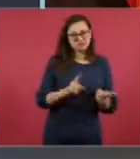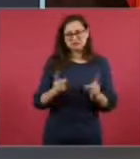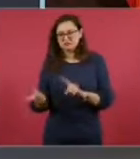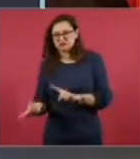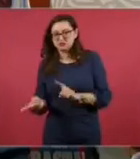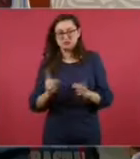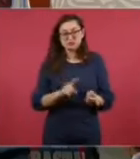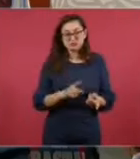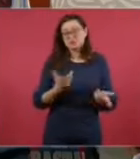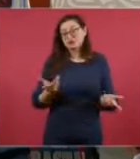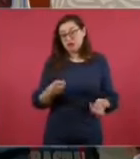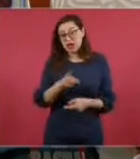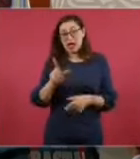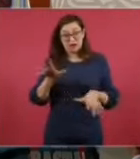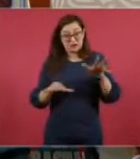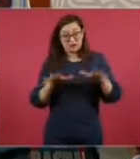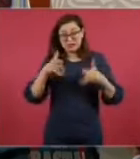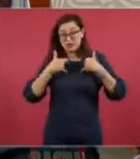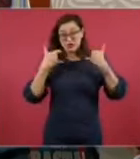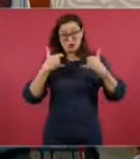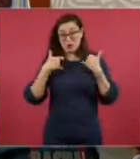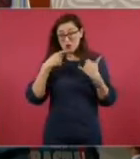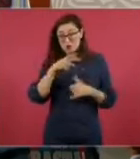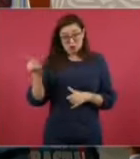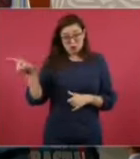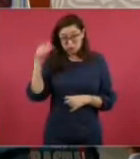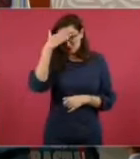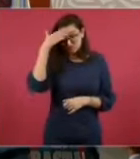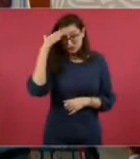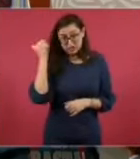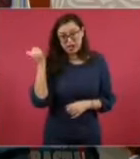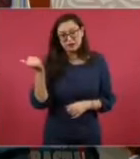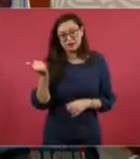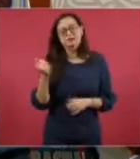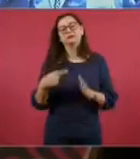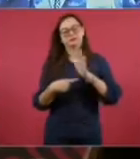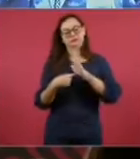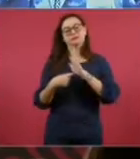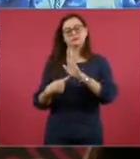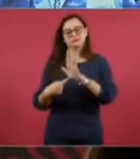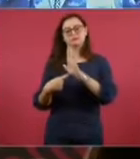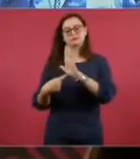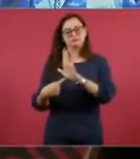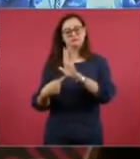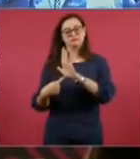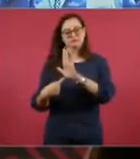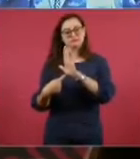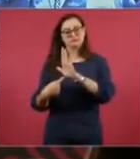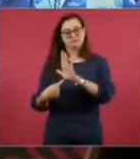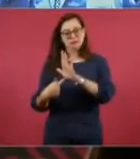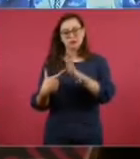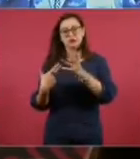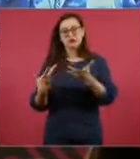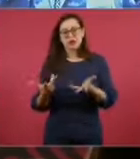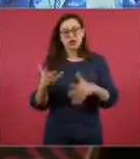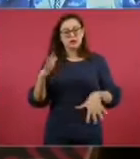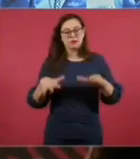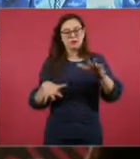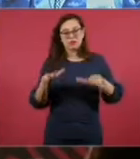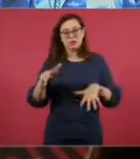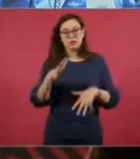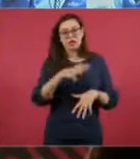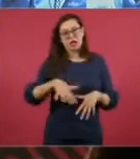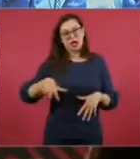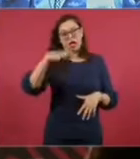Todo esto para los jóvenes, porque hay mucha desmemoria.